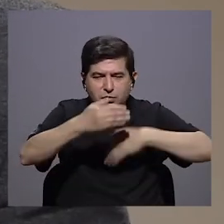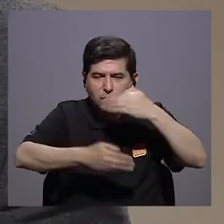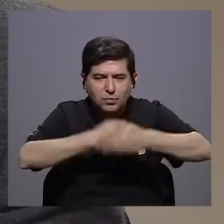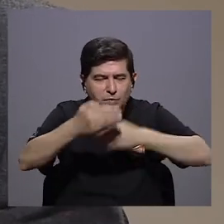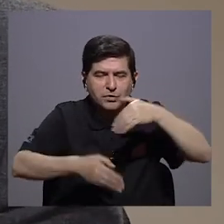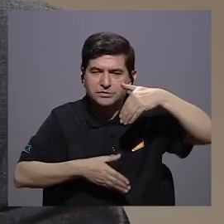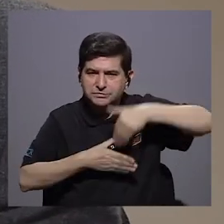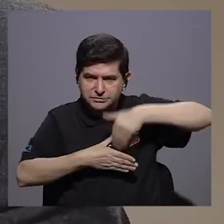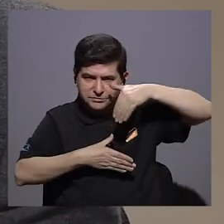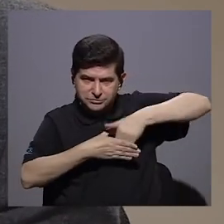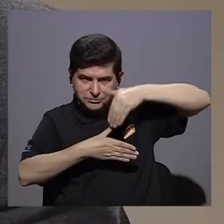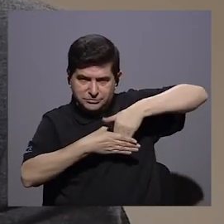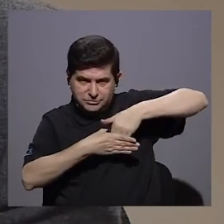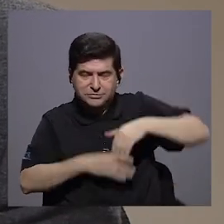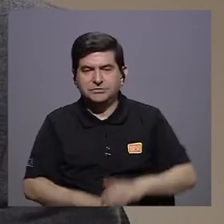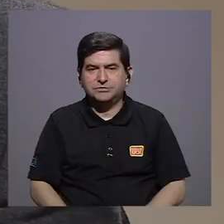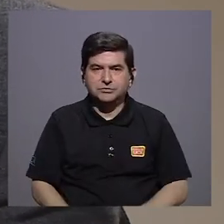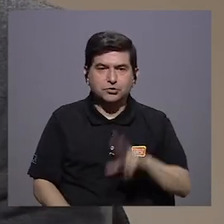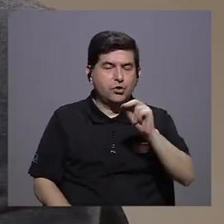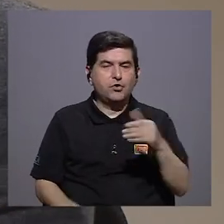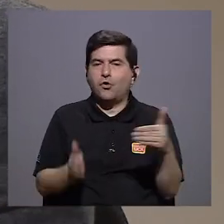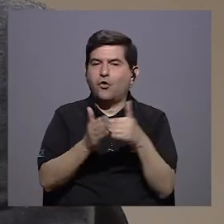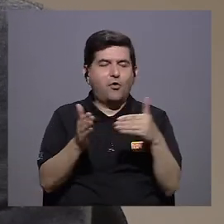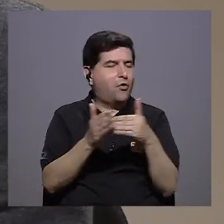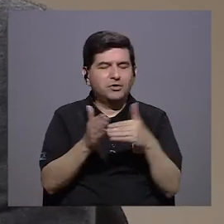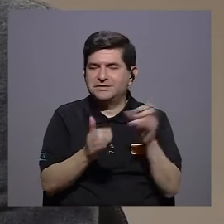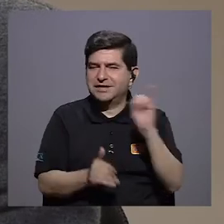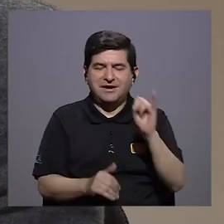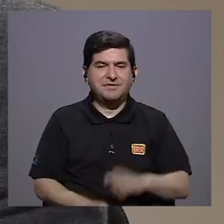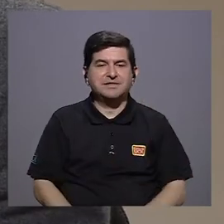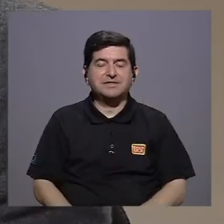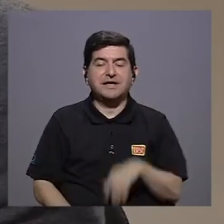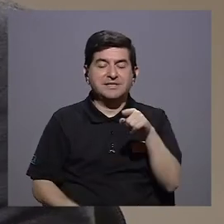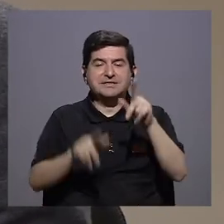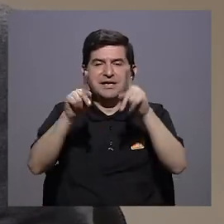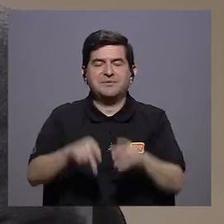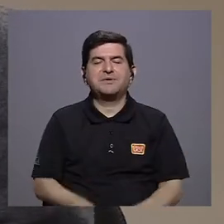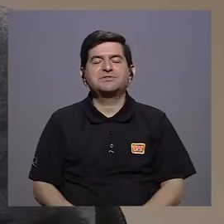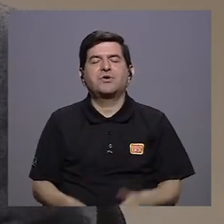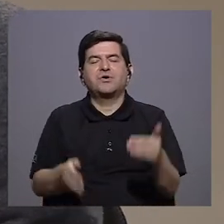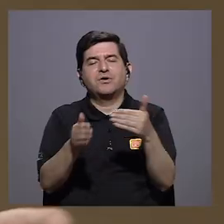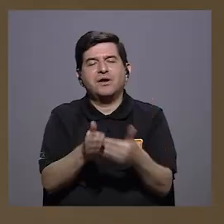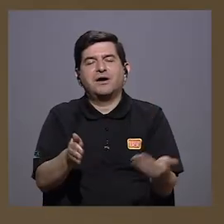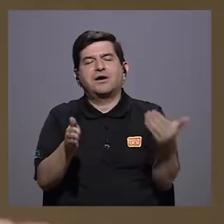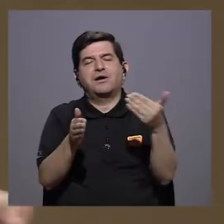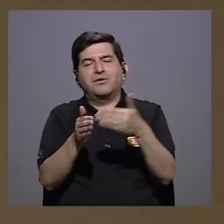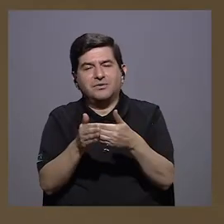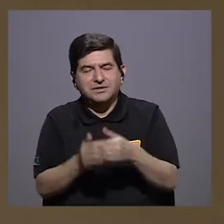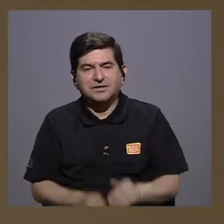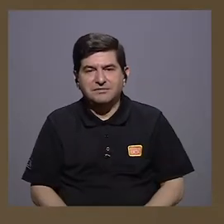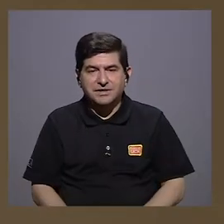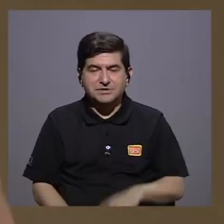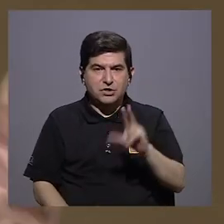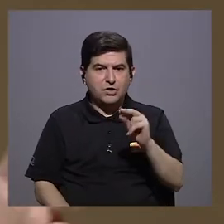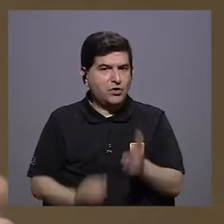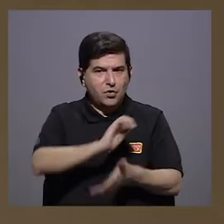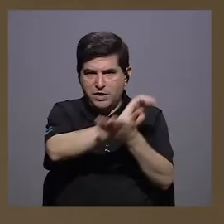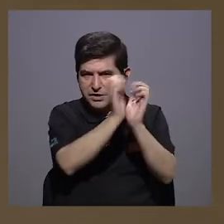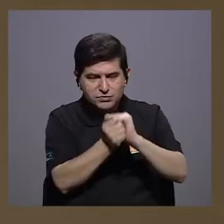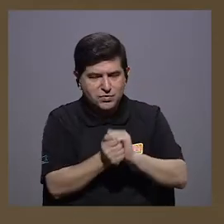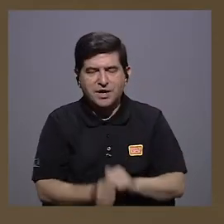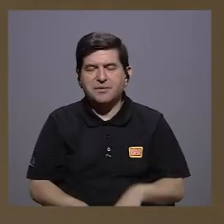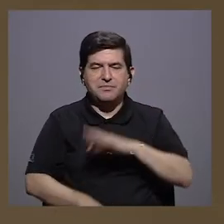dentro de ellos, digámoslo así, ¿verdad? Entonces, no fue una reinfección como tal, sino fue una recaída. Si no es como un dengue, luego un dengue hemorrágico. ¿Es